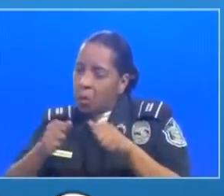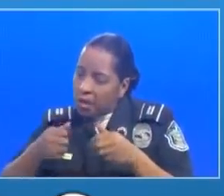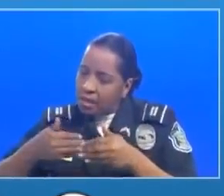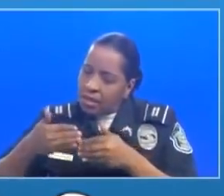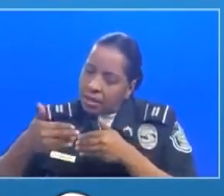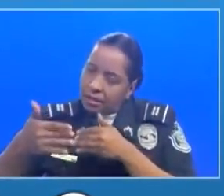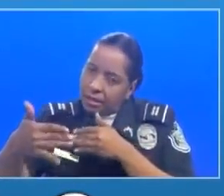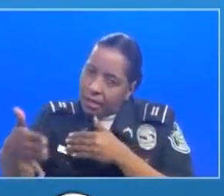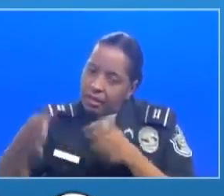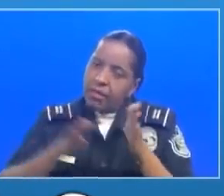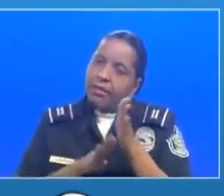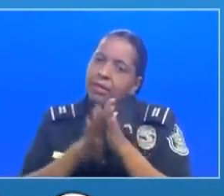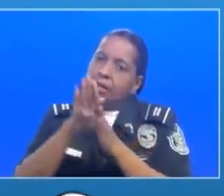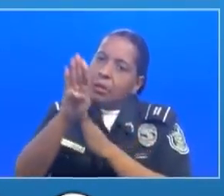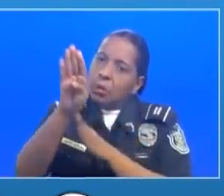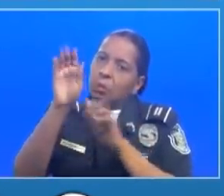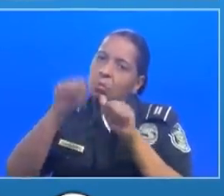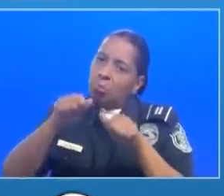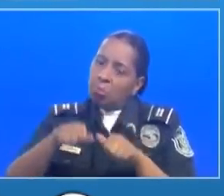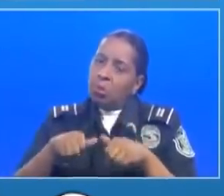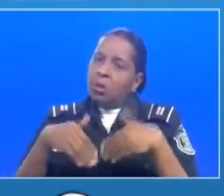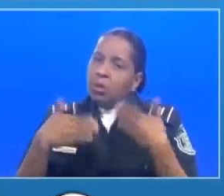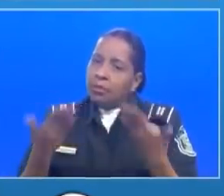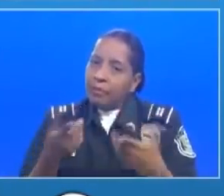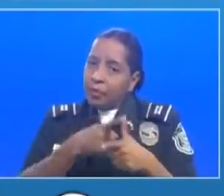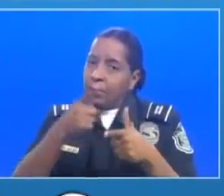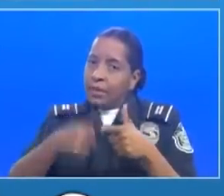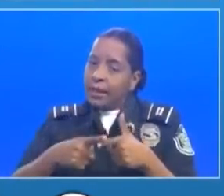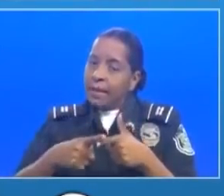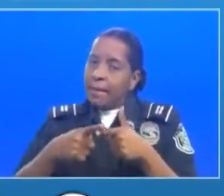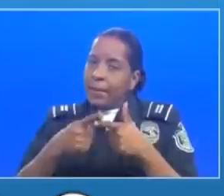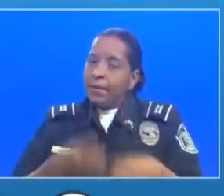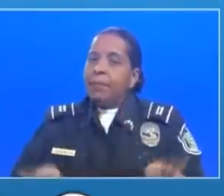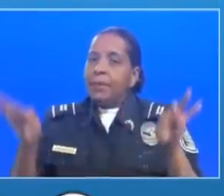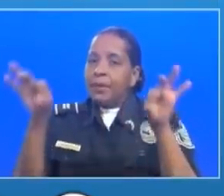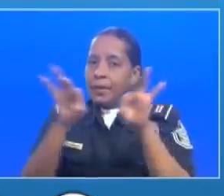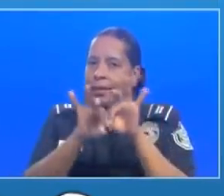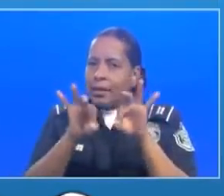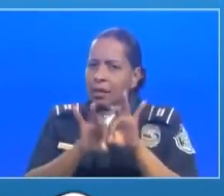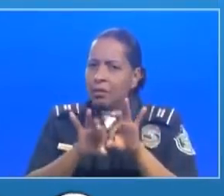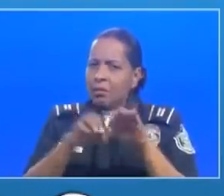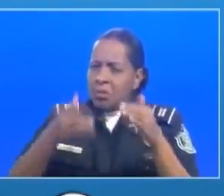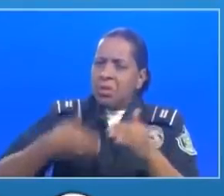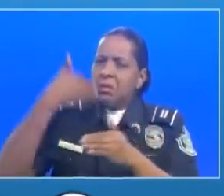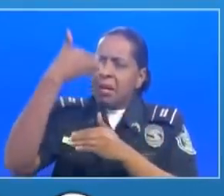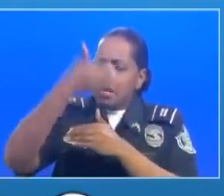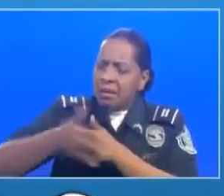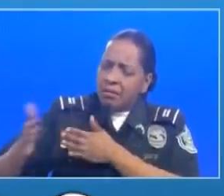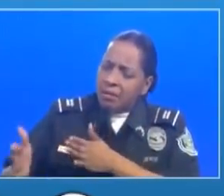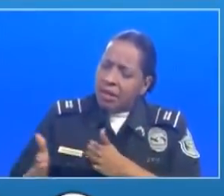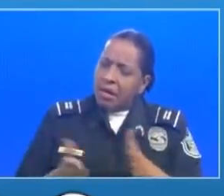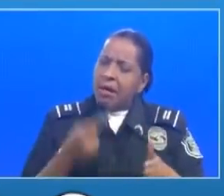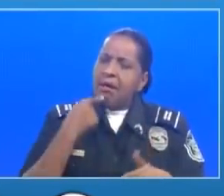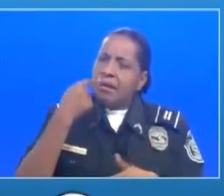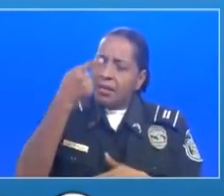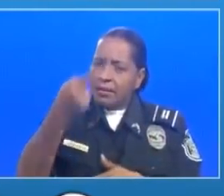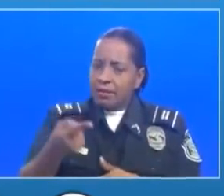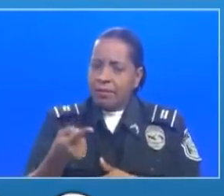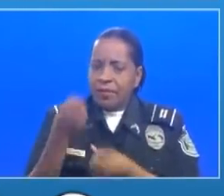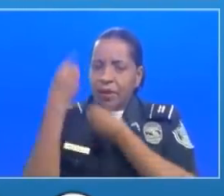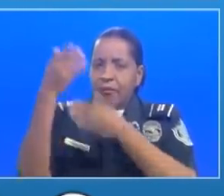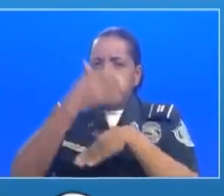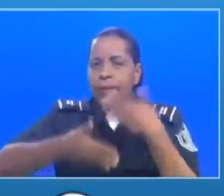a hacer nuestro retorno pues van a ser las medidas y van a ser los protocolos que toda la población